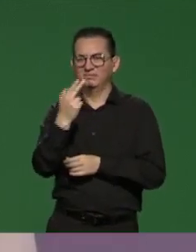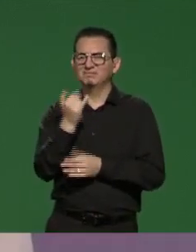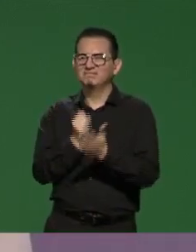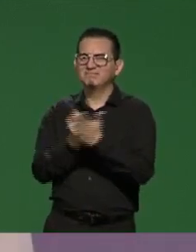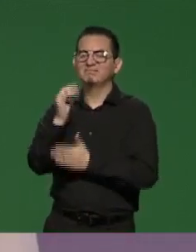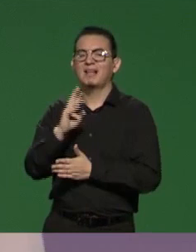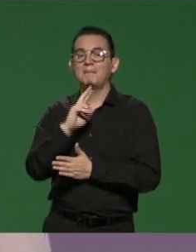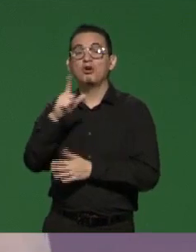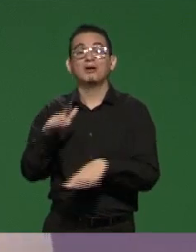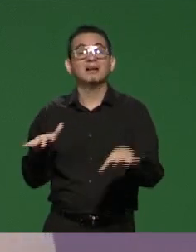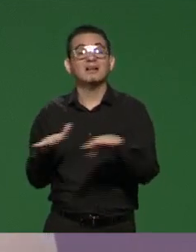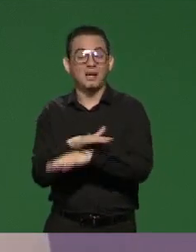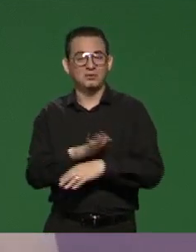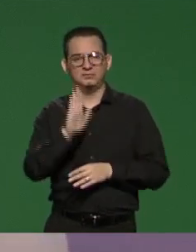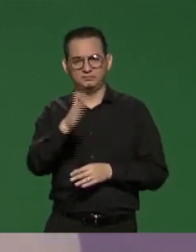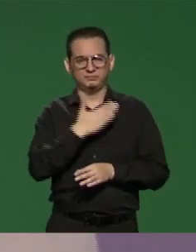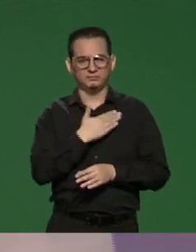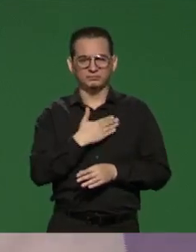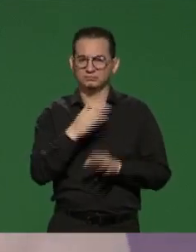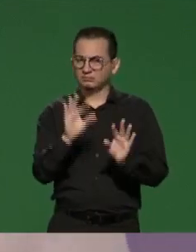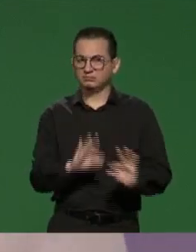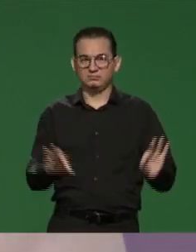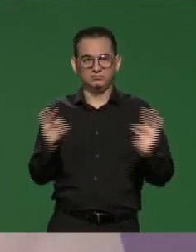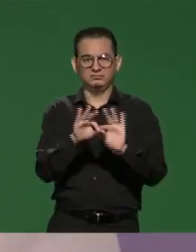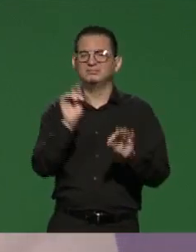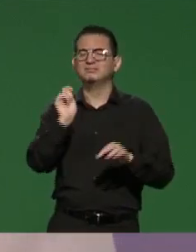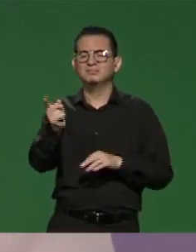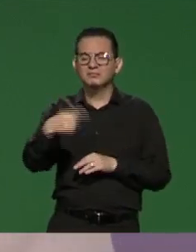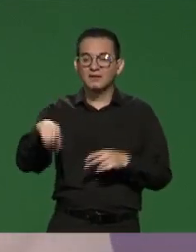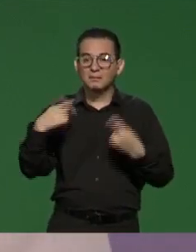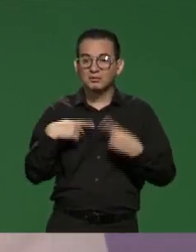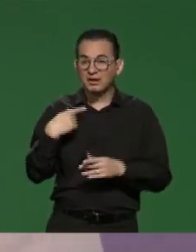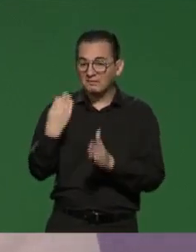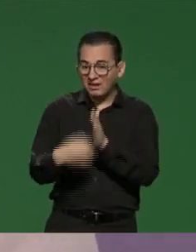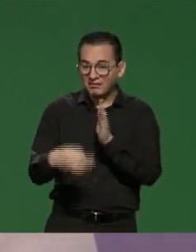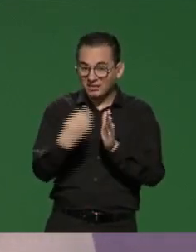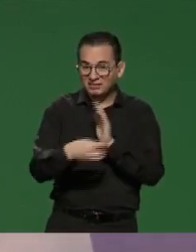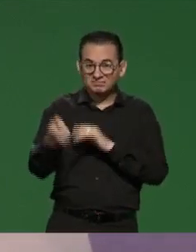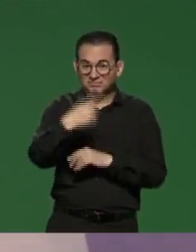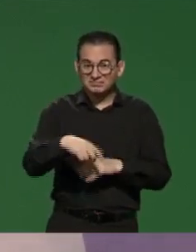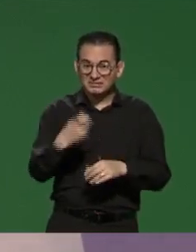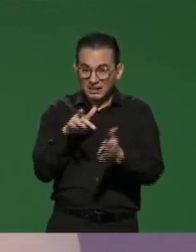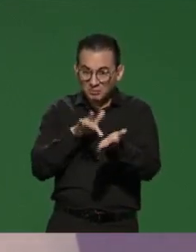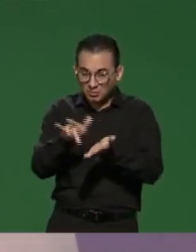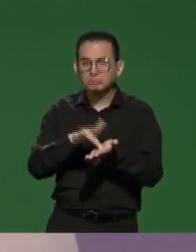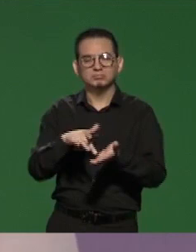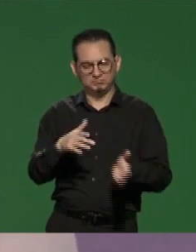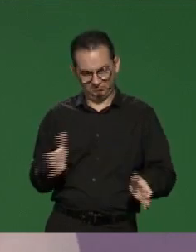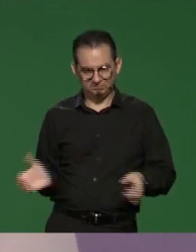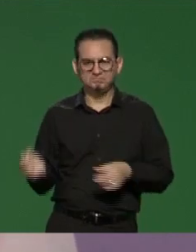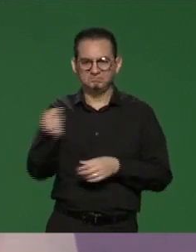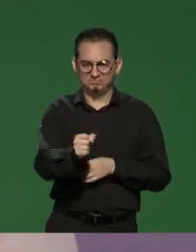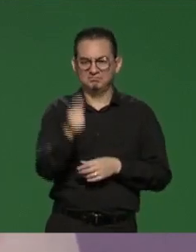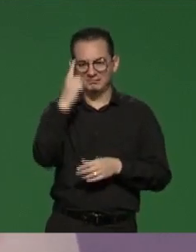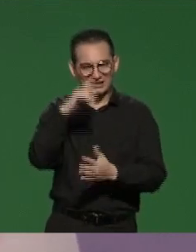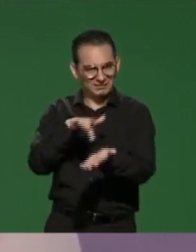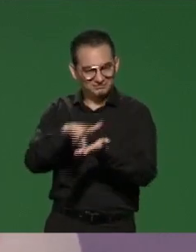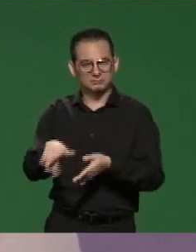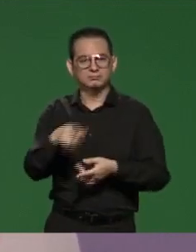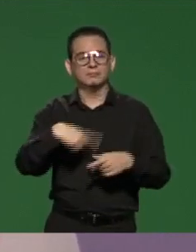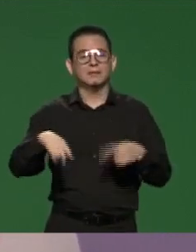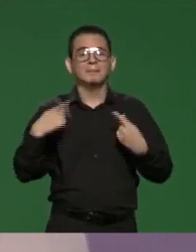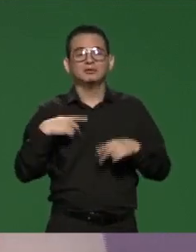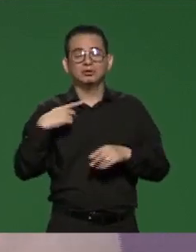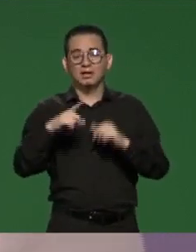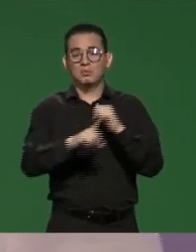en donde queremos poner por delante a quienes menos tienen. Queremos gobiernos sensibles con las víctimas